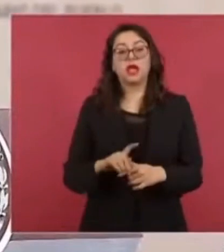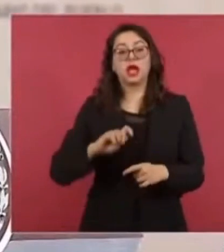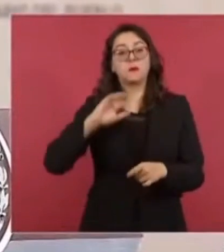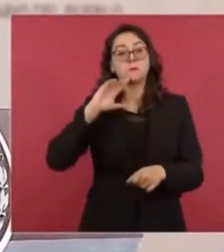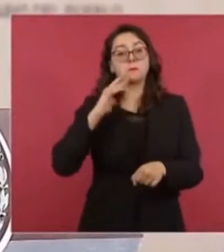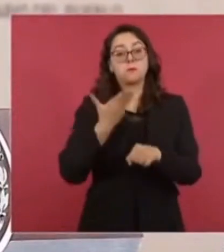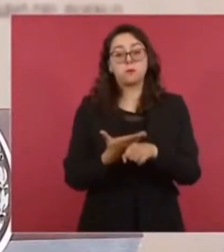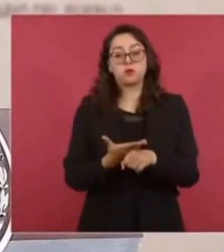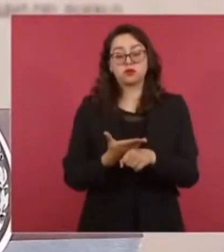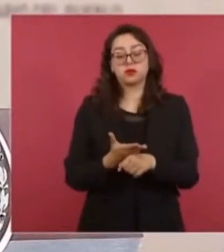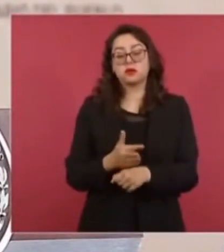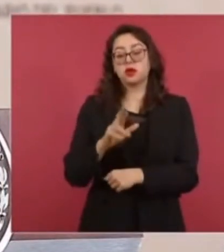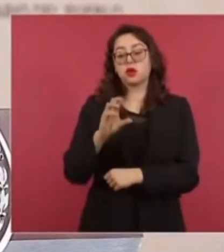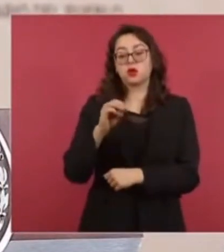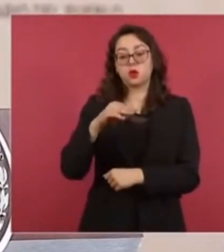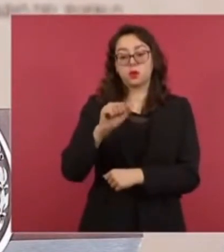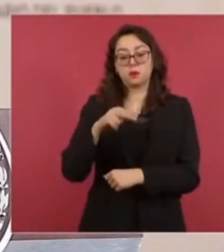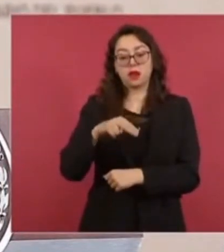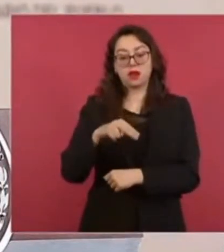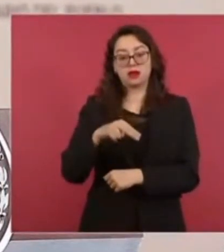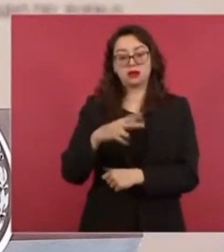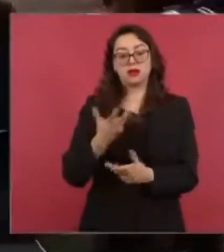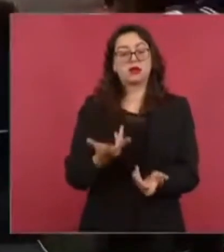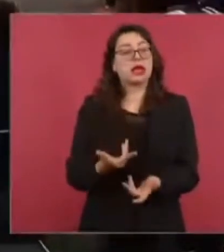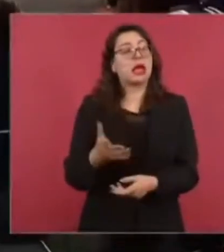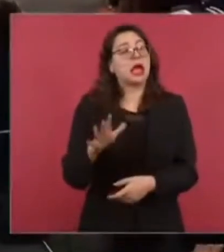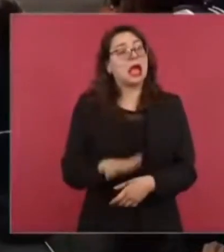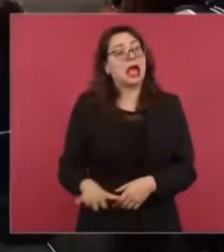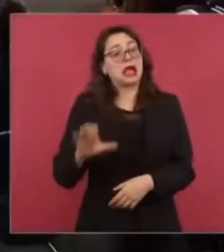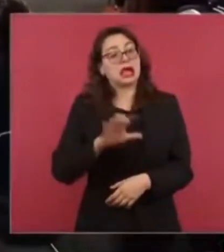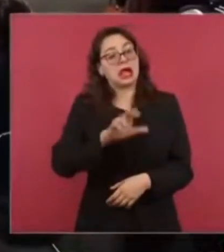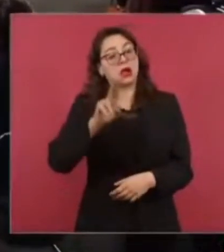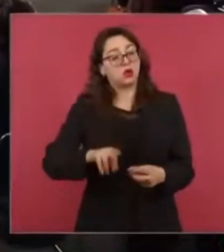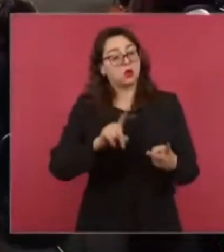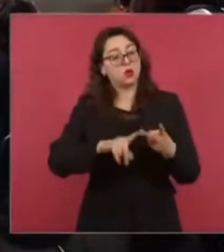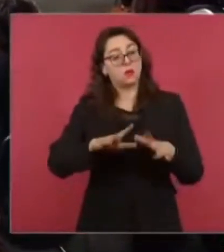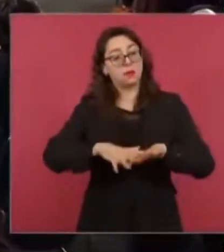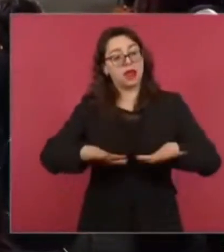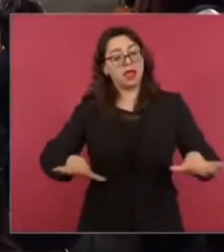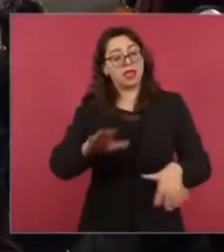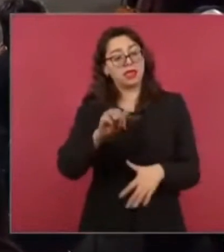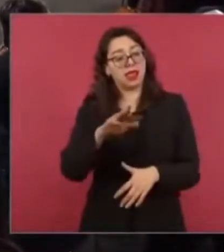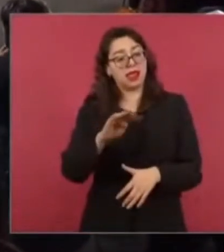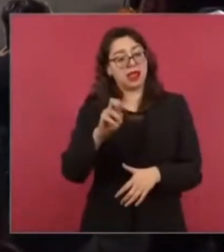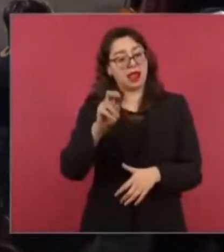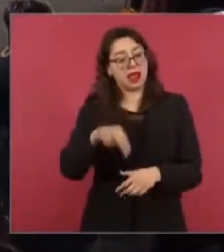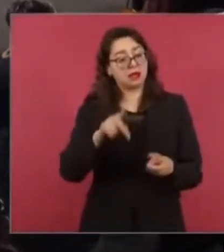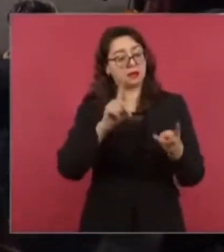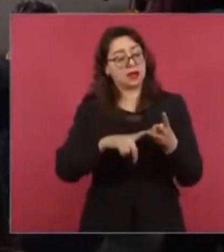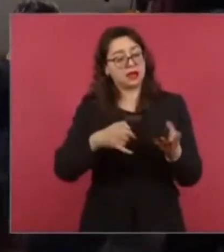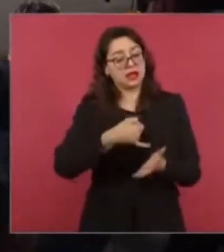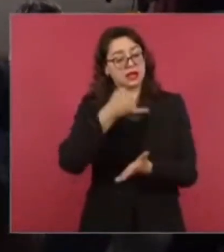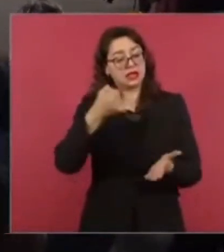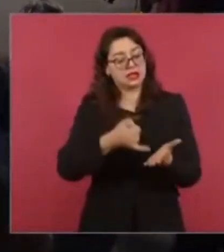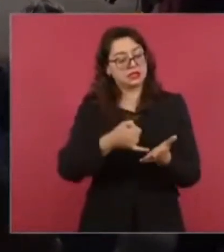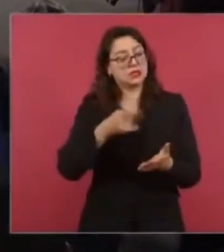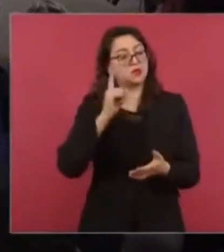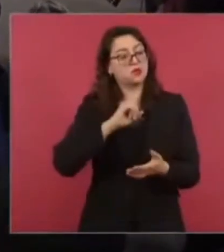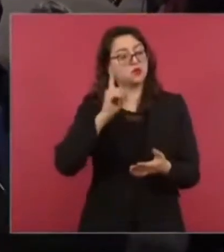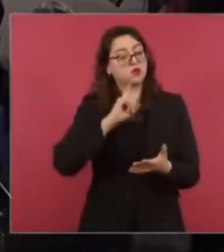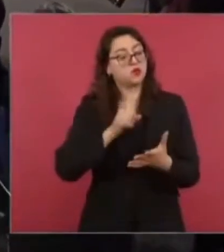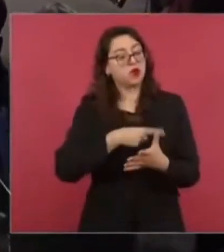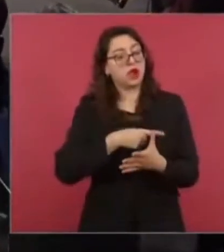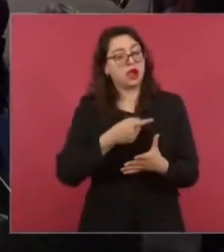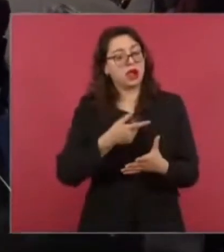arquitecto Román Meyer porque es Cancún, Playa del Carmen, Isla Mujeres y Puerto Morelos son los municipios ¿Tú hablabas de Acapulco? No,